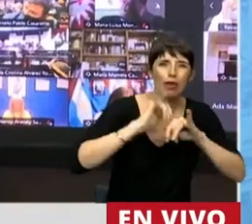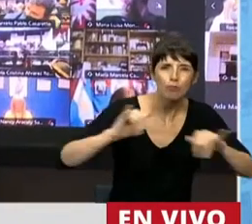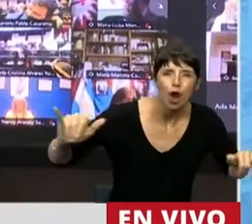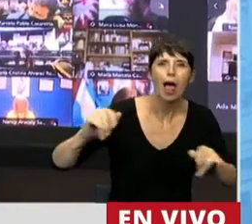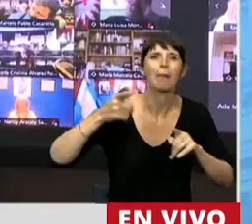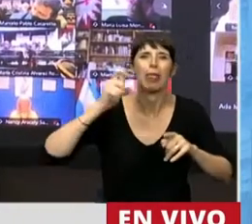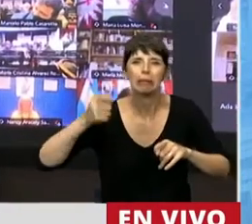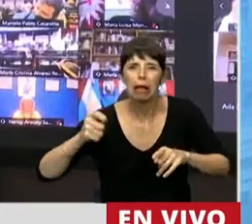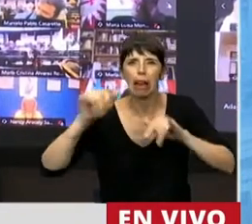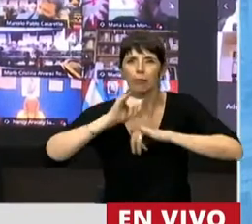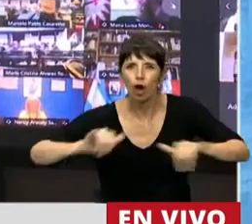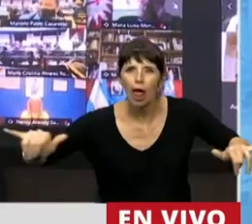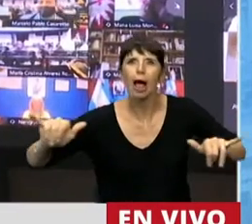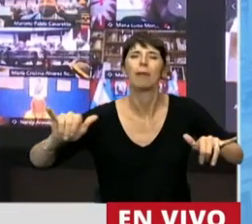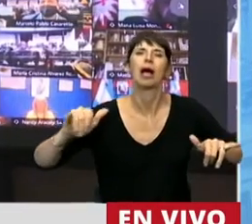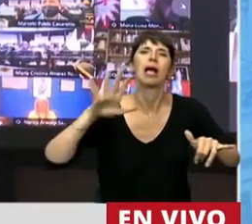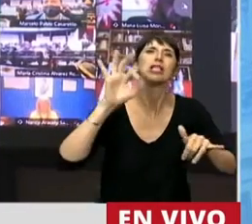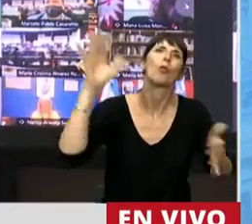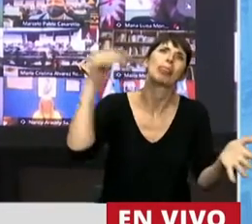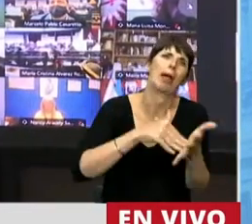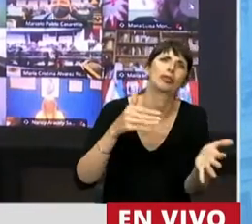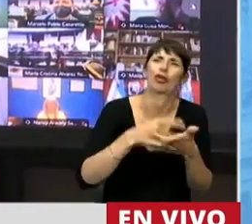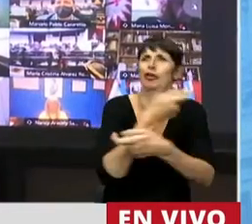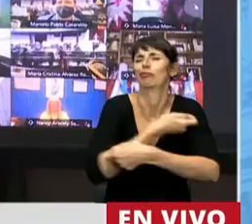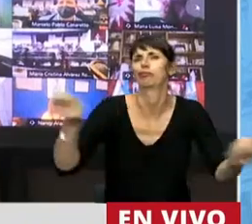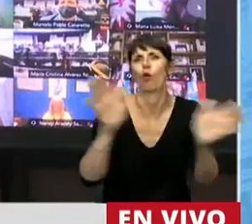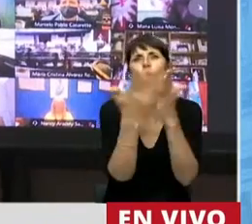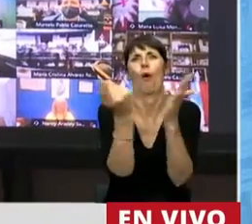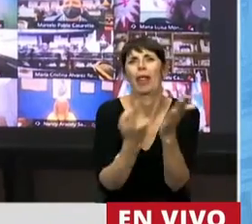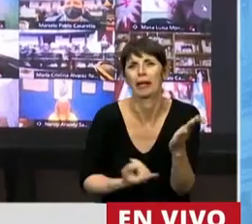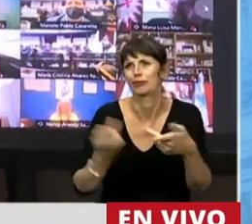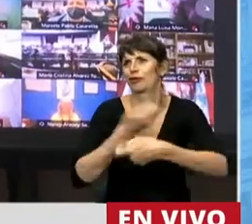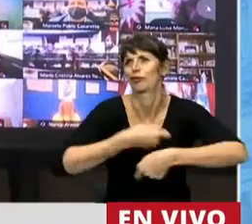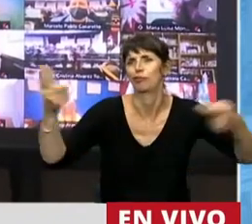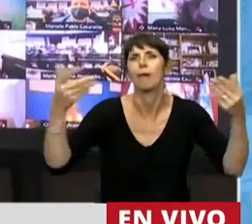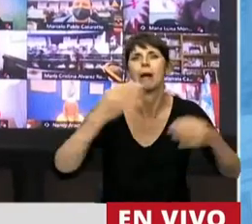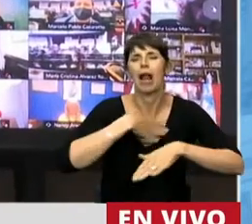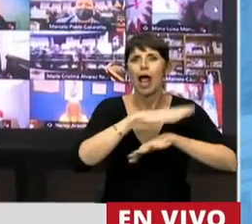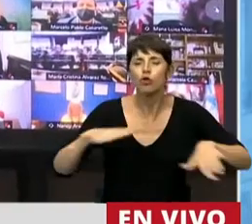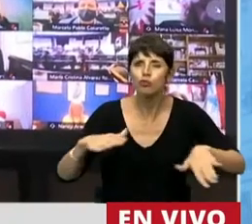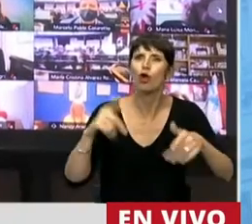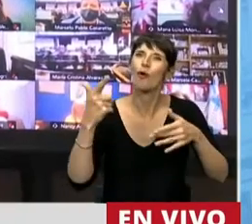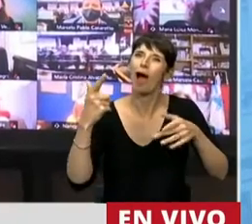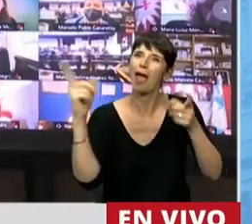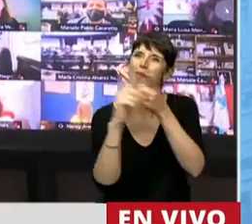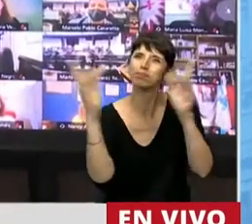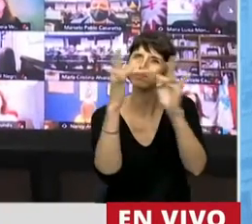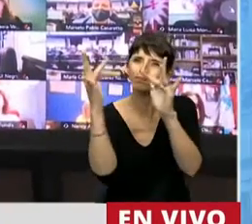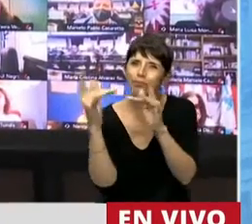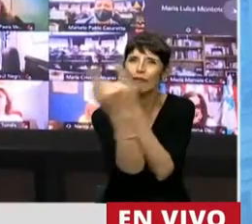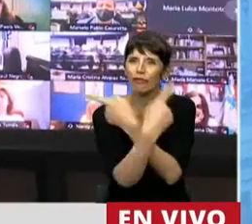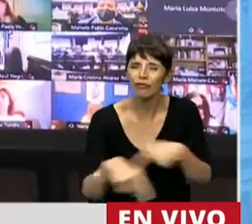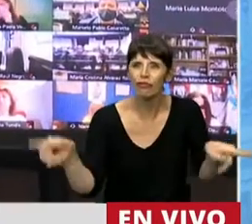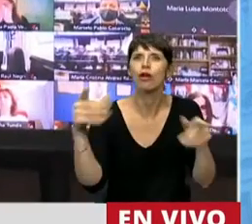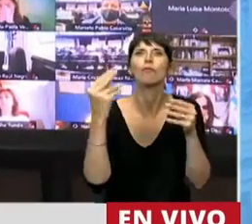58 millones de cuadernos para los chicos que no tenían acceso a la conectividad, buscar la gratuidad en la conectividad.